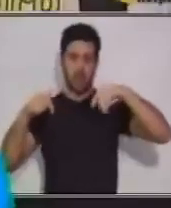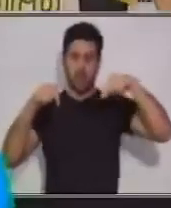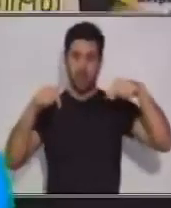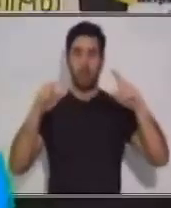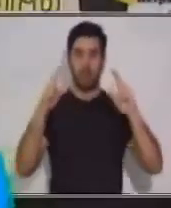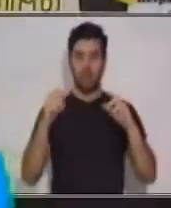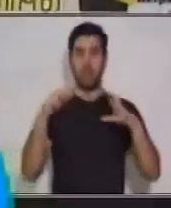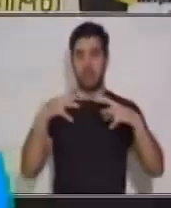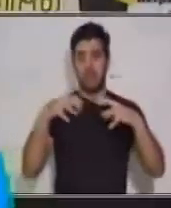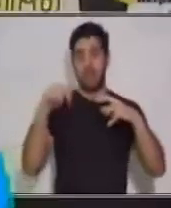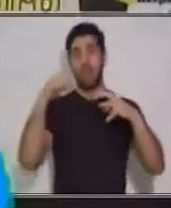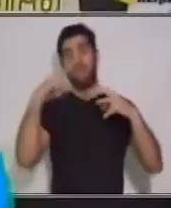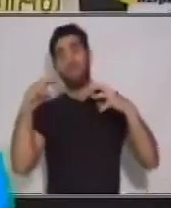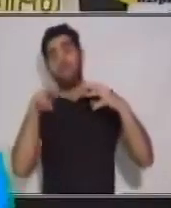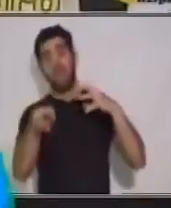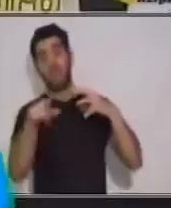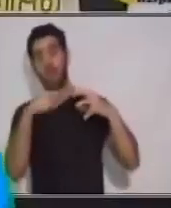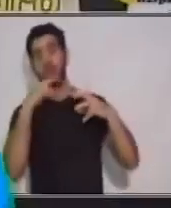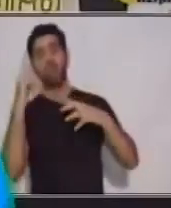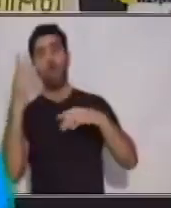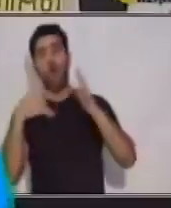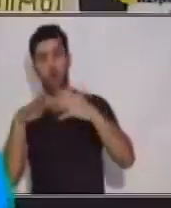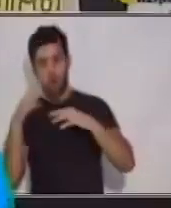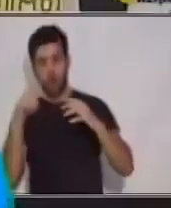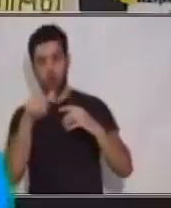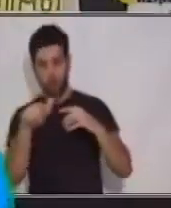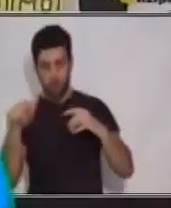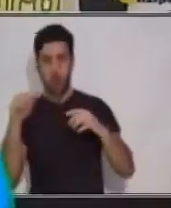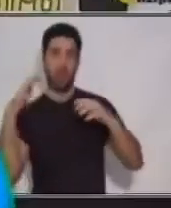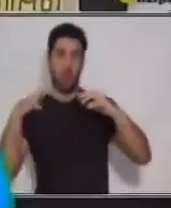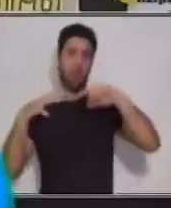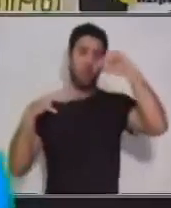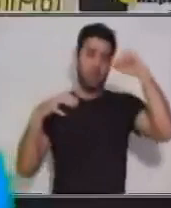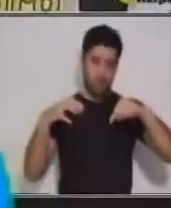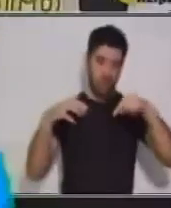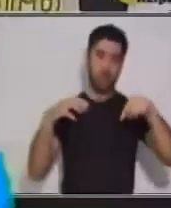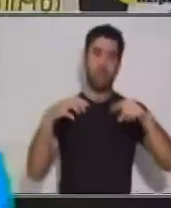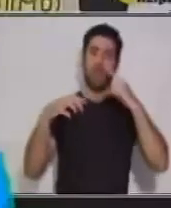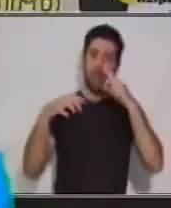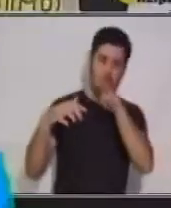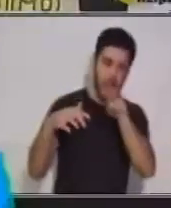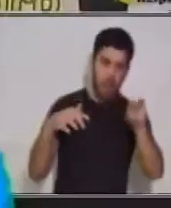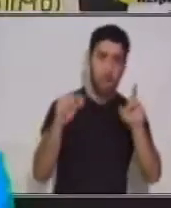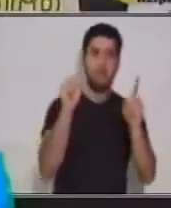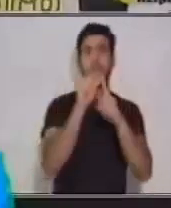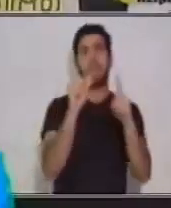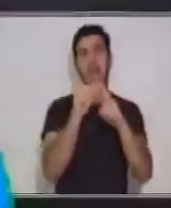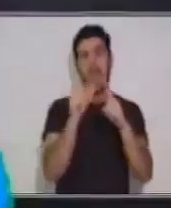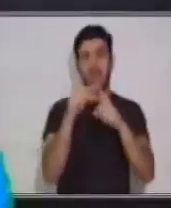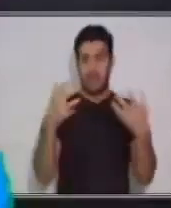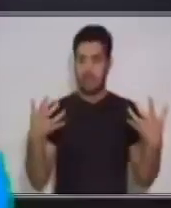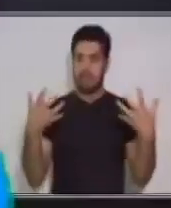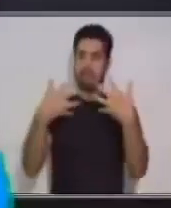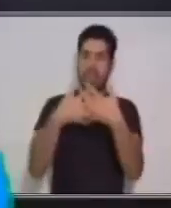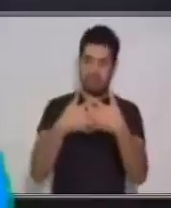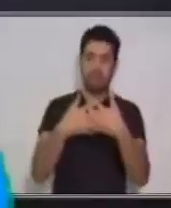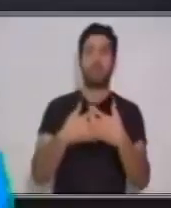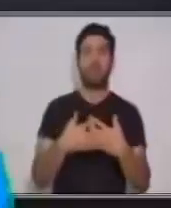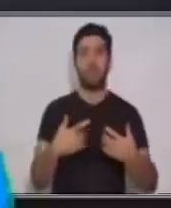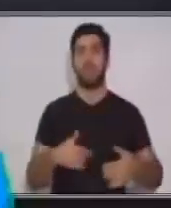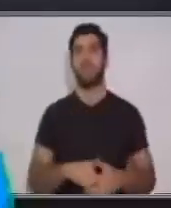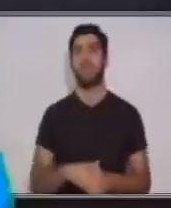el color del dibujo y leerlo. Y en el otro lado teníamos a nuestro cerebro pensando en la palabra que estaba escrita ahí.